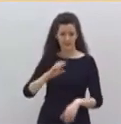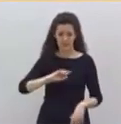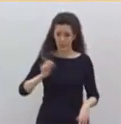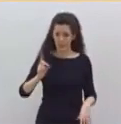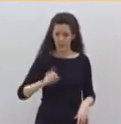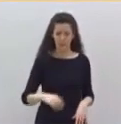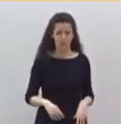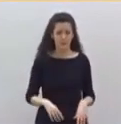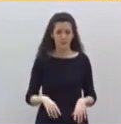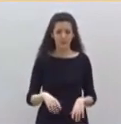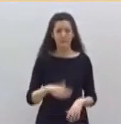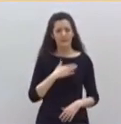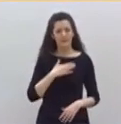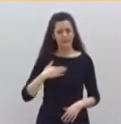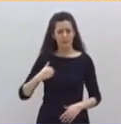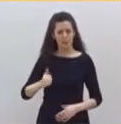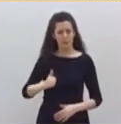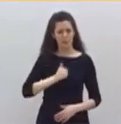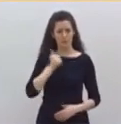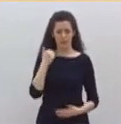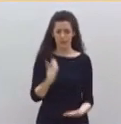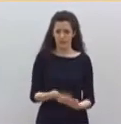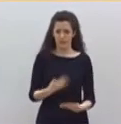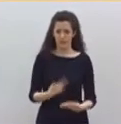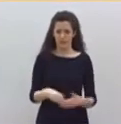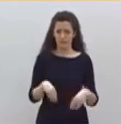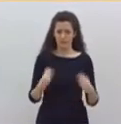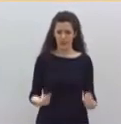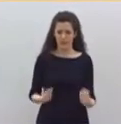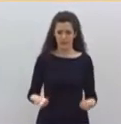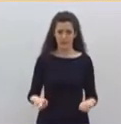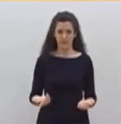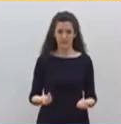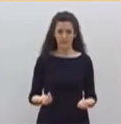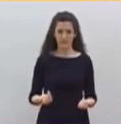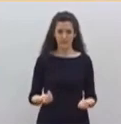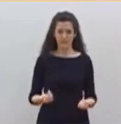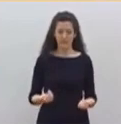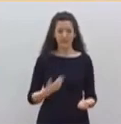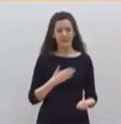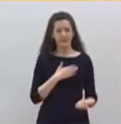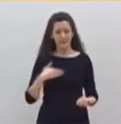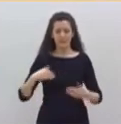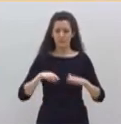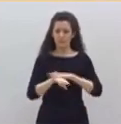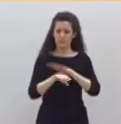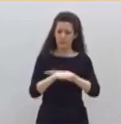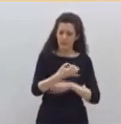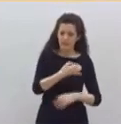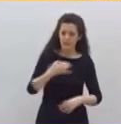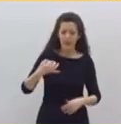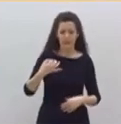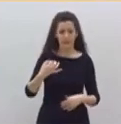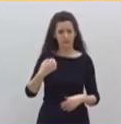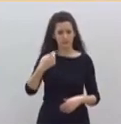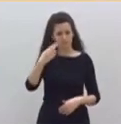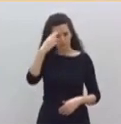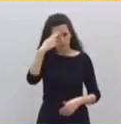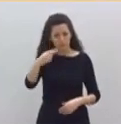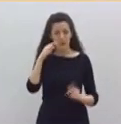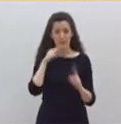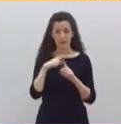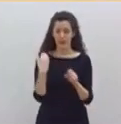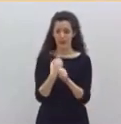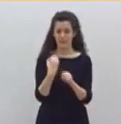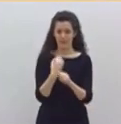oportunidades garantizadas. No queremos regalos con nuestro propio dinero, queremos gestión eficaz y honesta para recuperar el empleo, no queremos miedo,